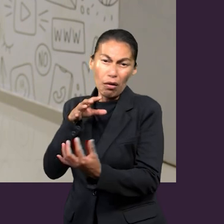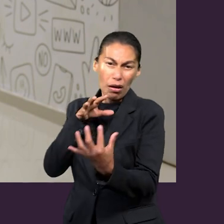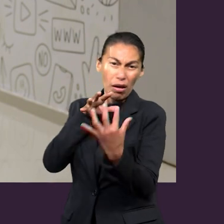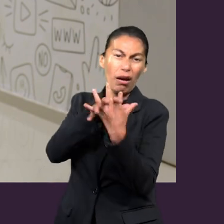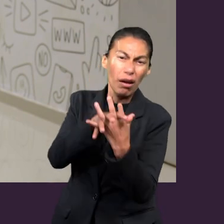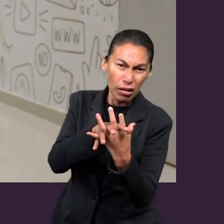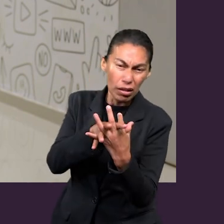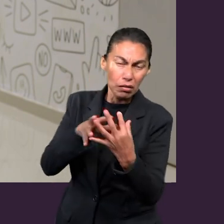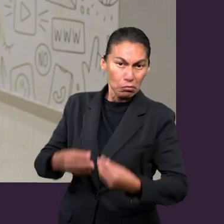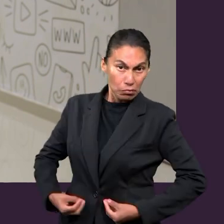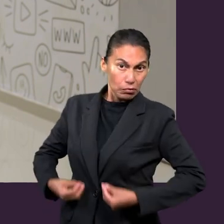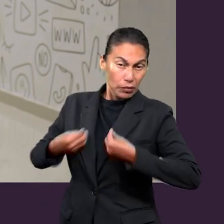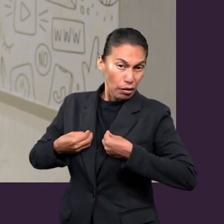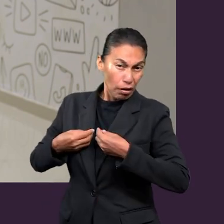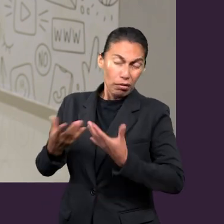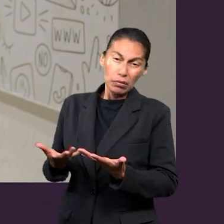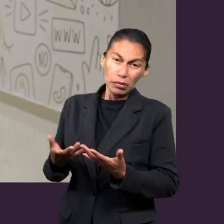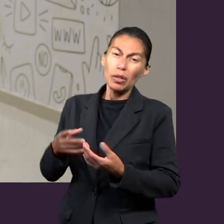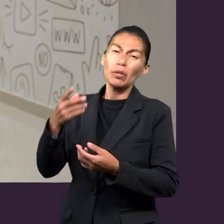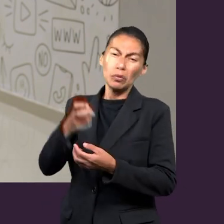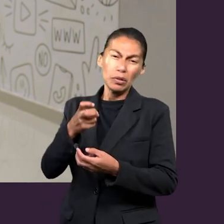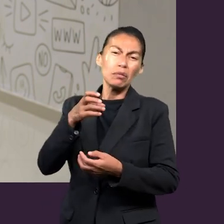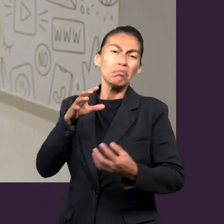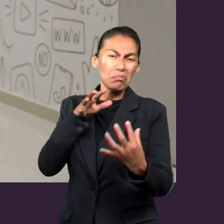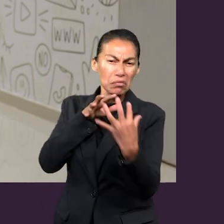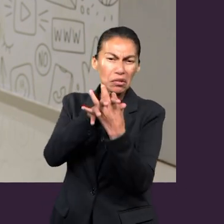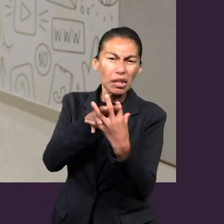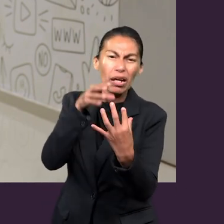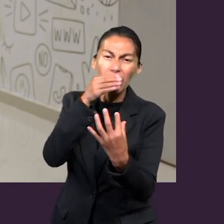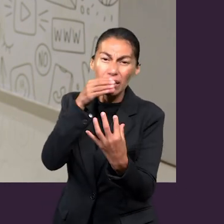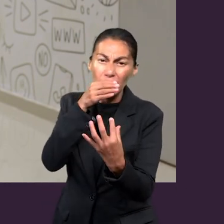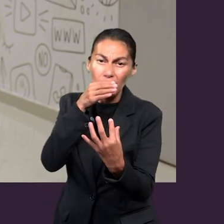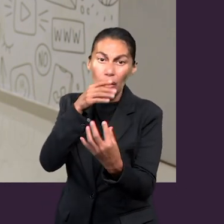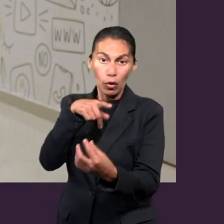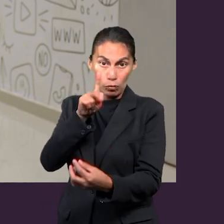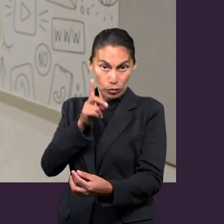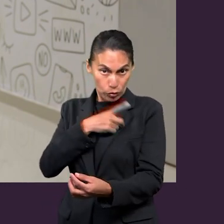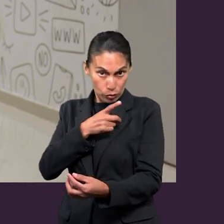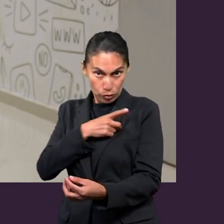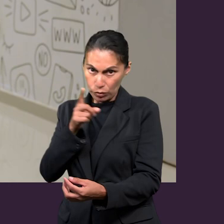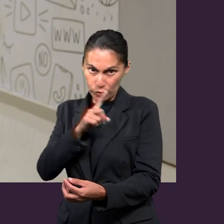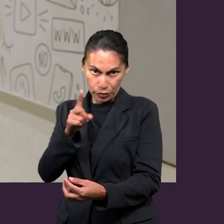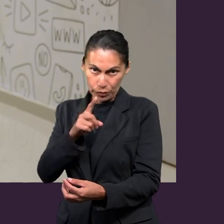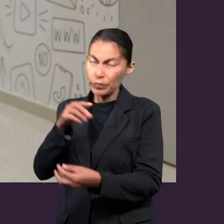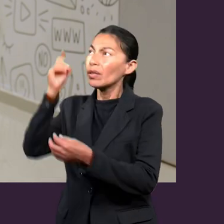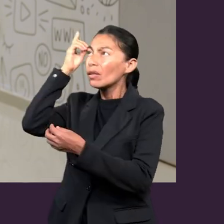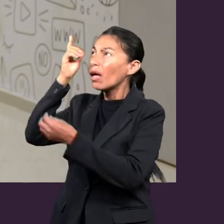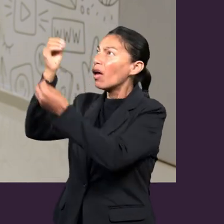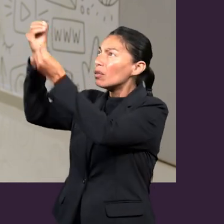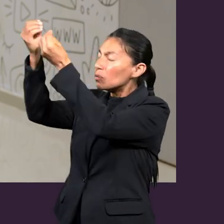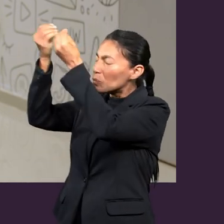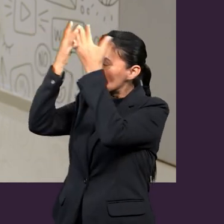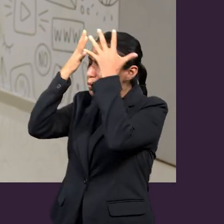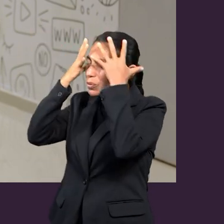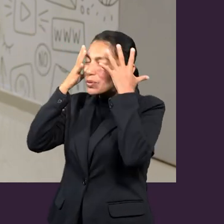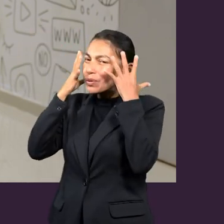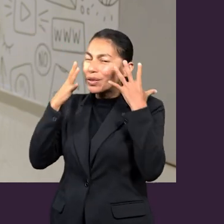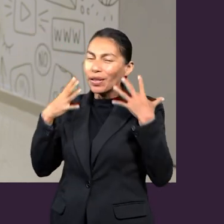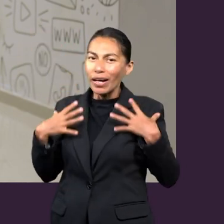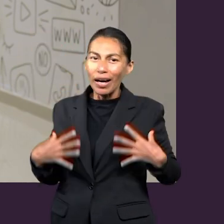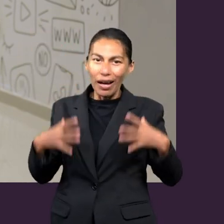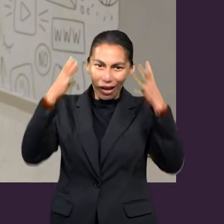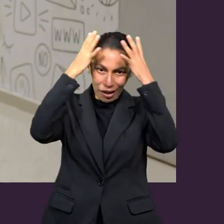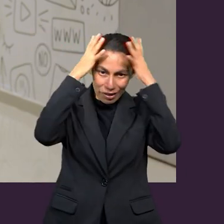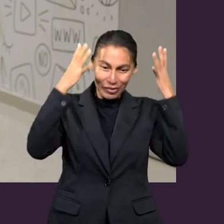cristiano ha salido para pelear la batalla de la vida, la batalla cristiana, pero no está